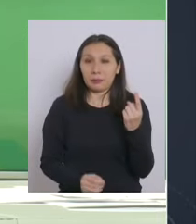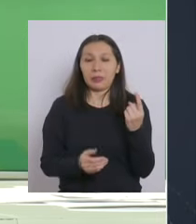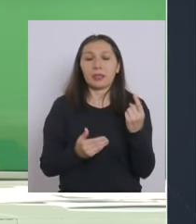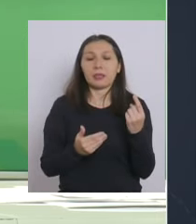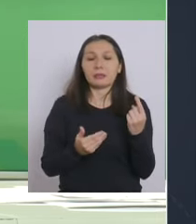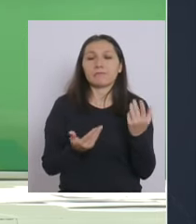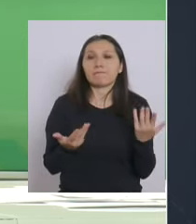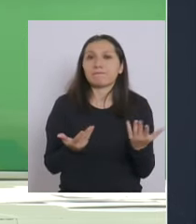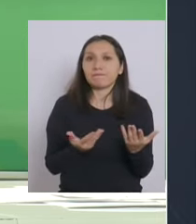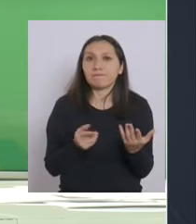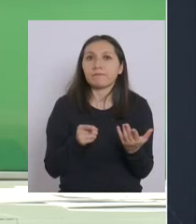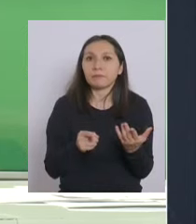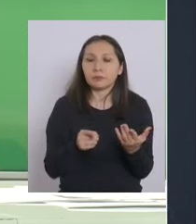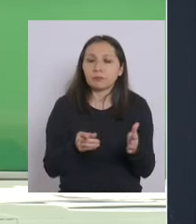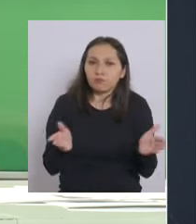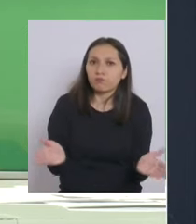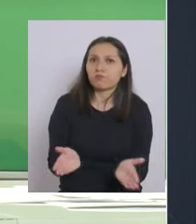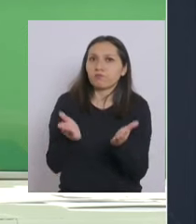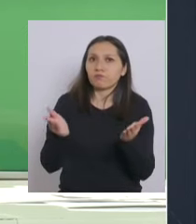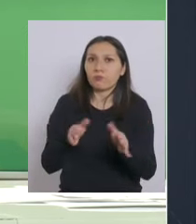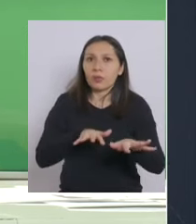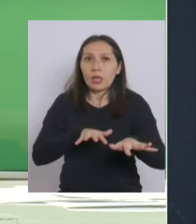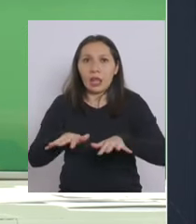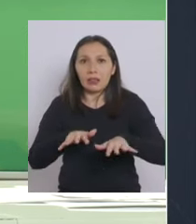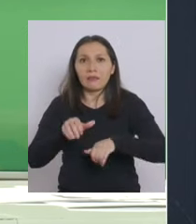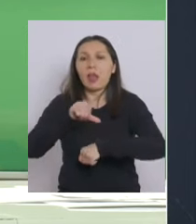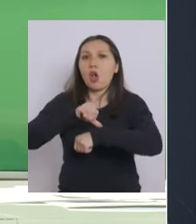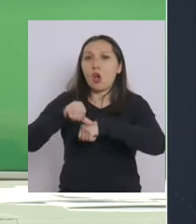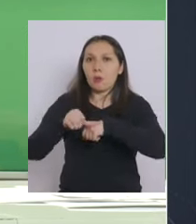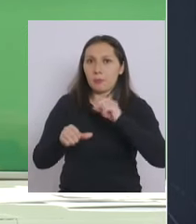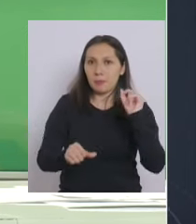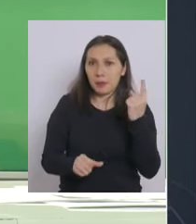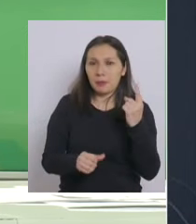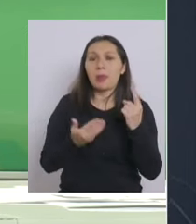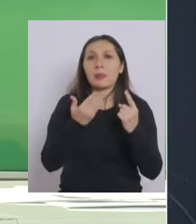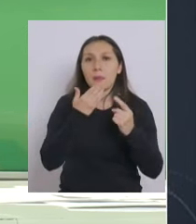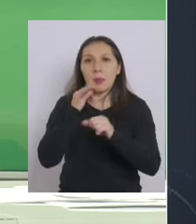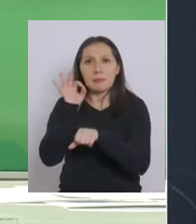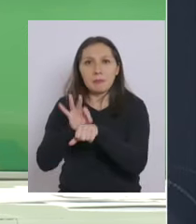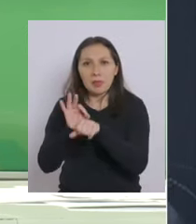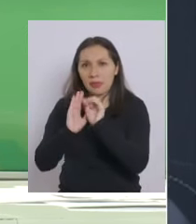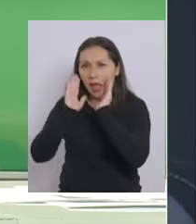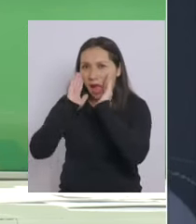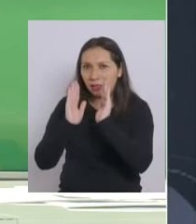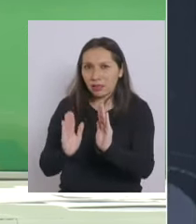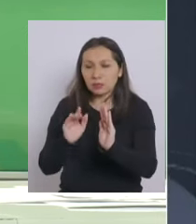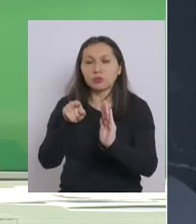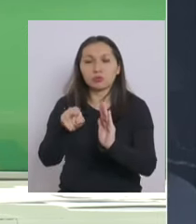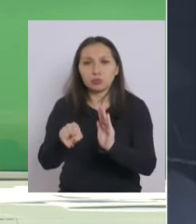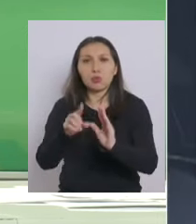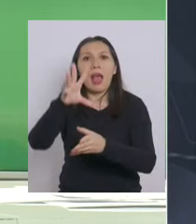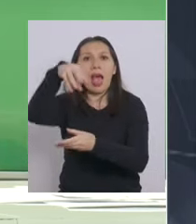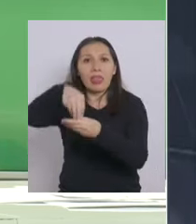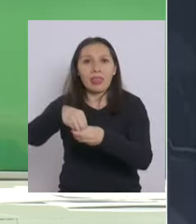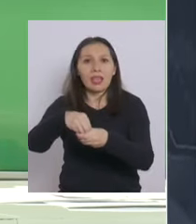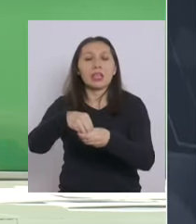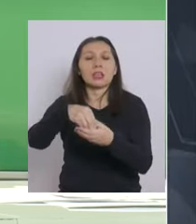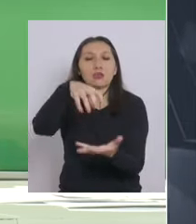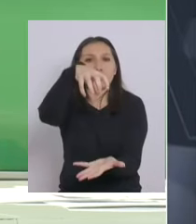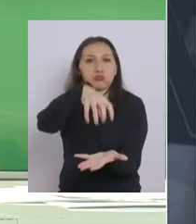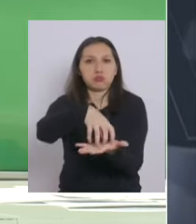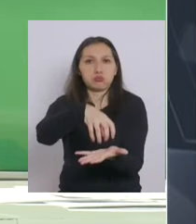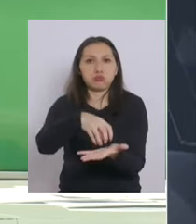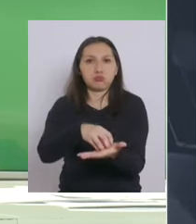a estimular la actividad quirúrgica y la actividad médica dentro de los establecimientos